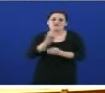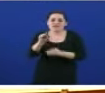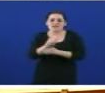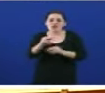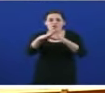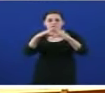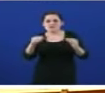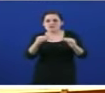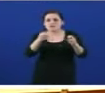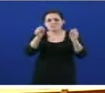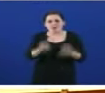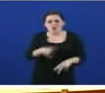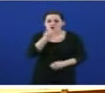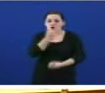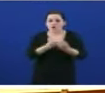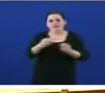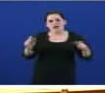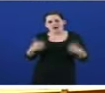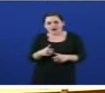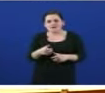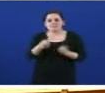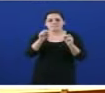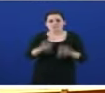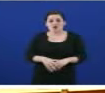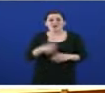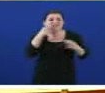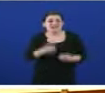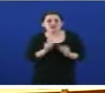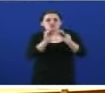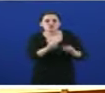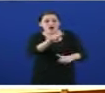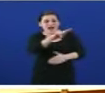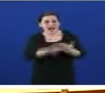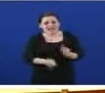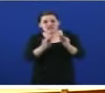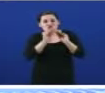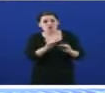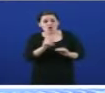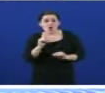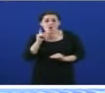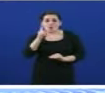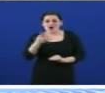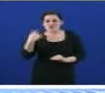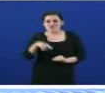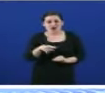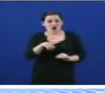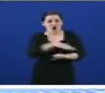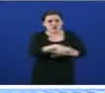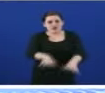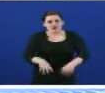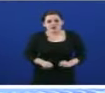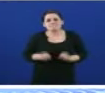universidades. Esta é, señoría, a súa realidade. Esta é a Galiza un ano despois da súa chegada ao goberno.